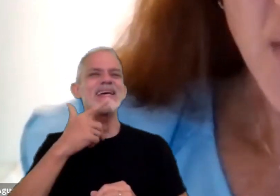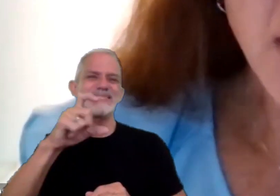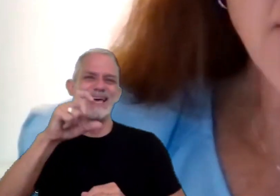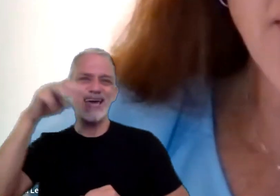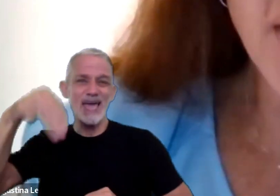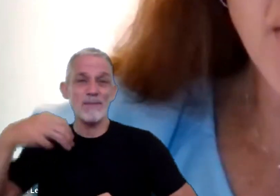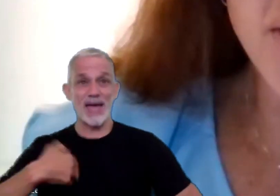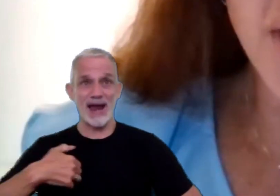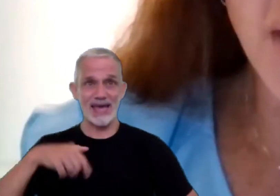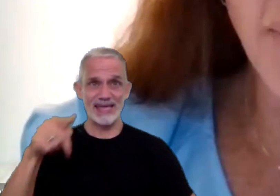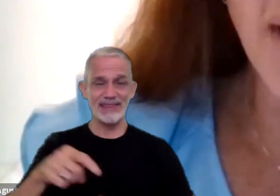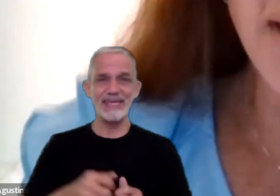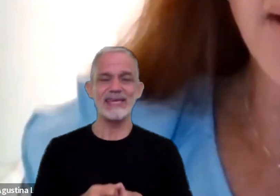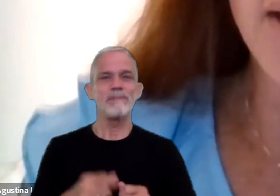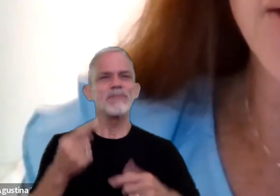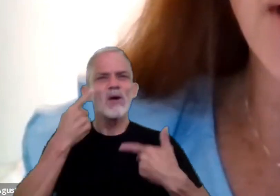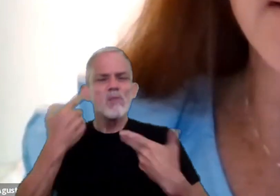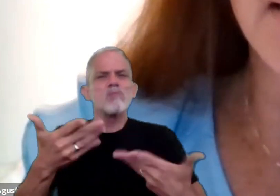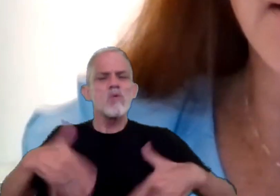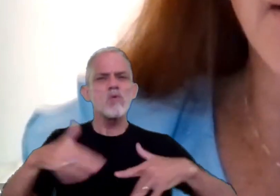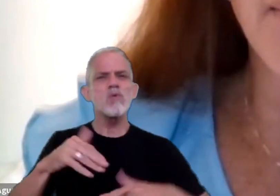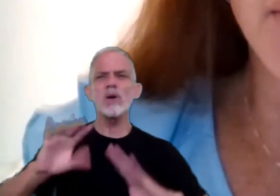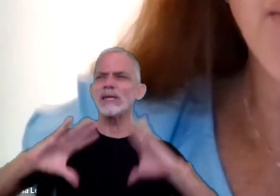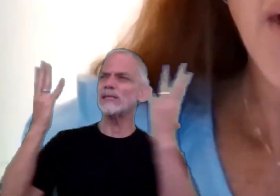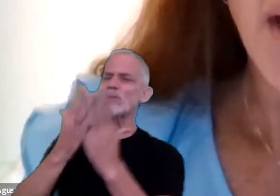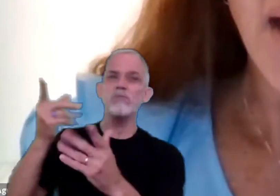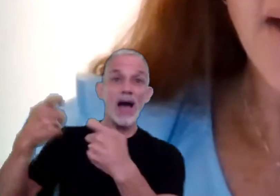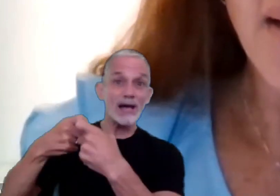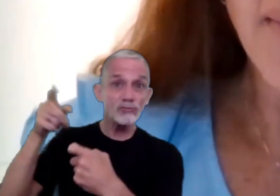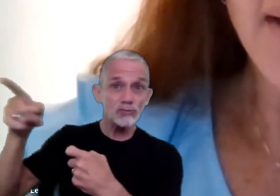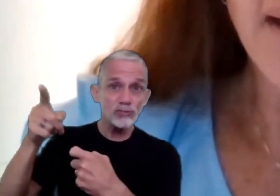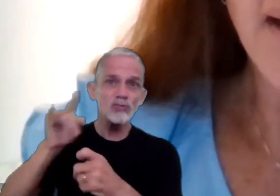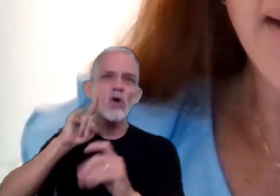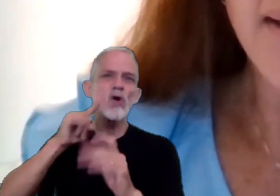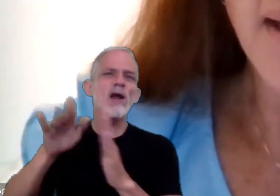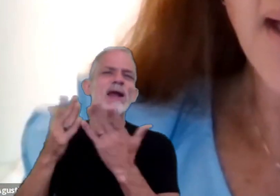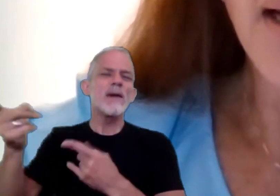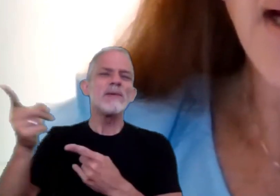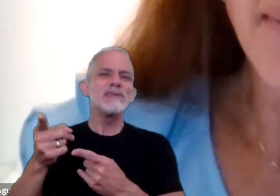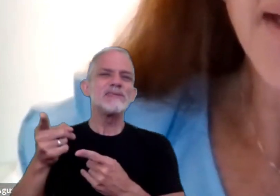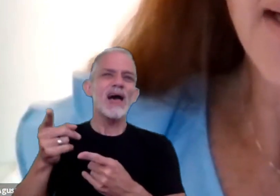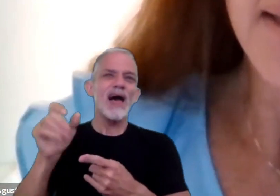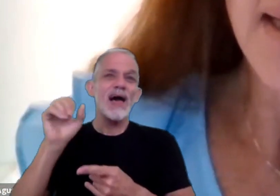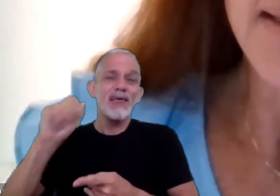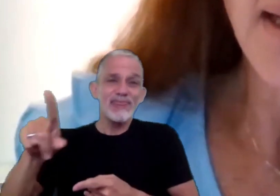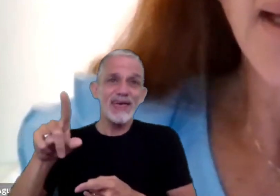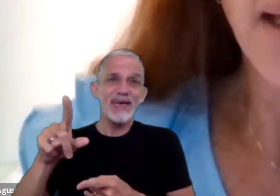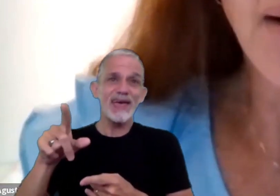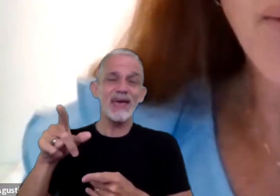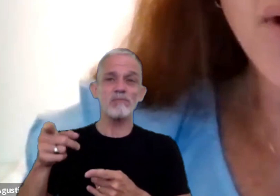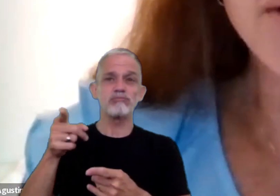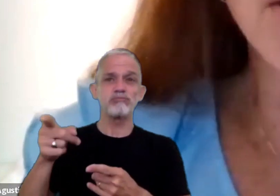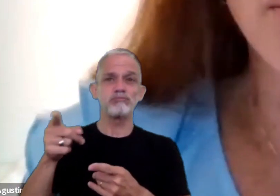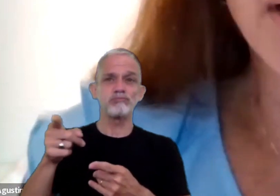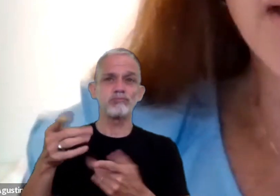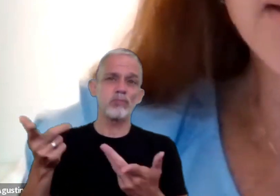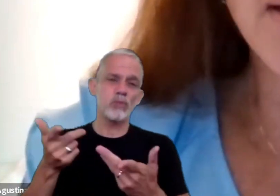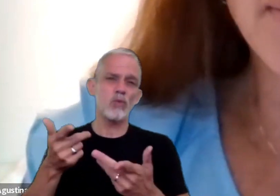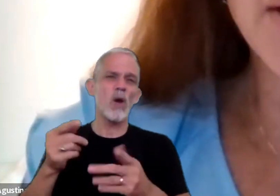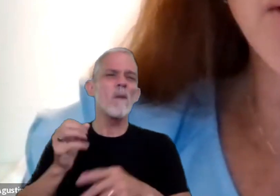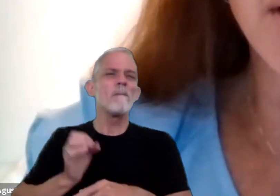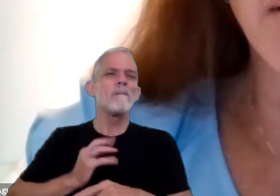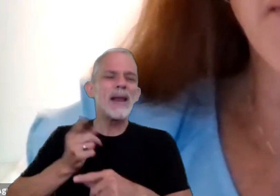fue reconocido por la International Tax Review en el America Tax Award